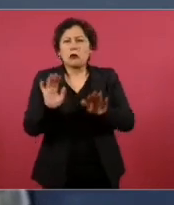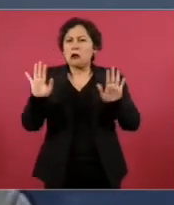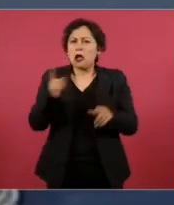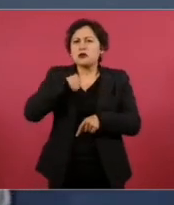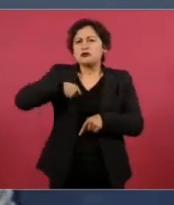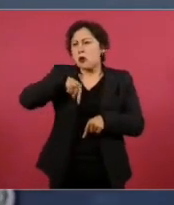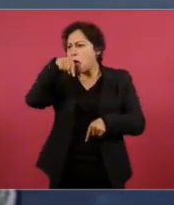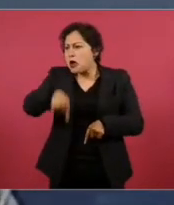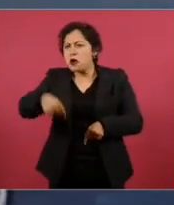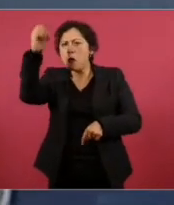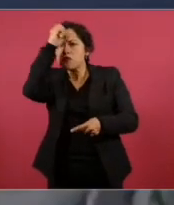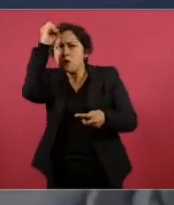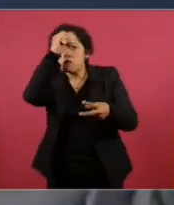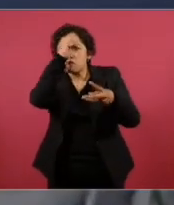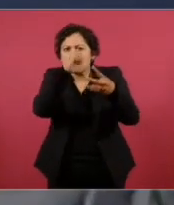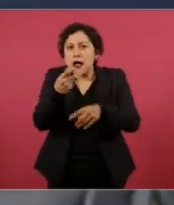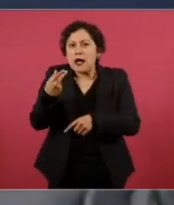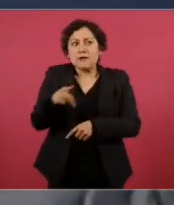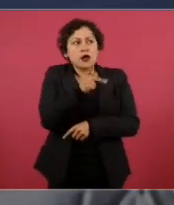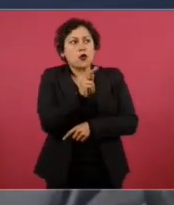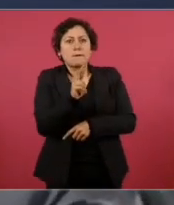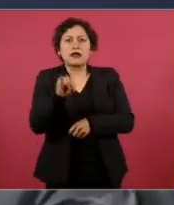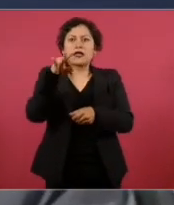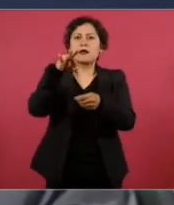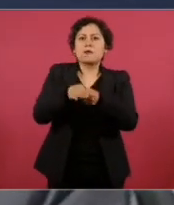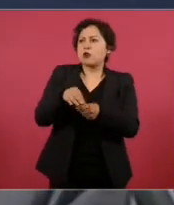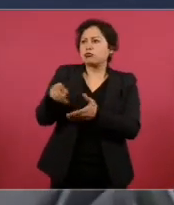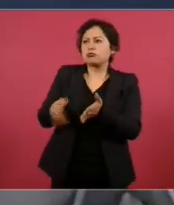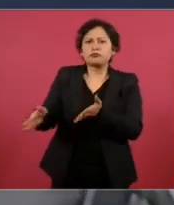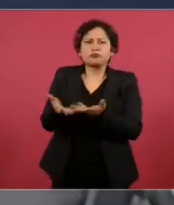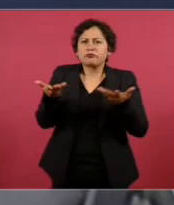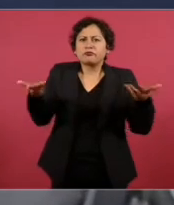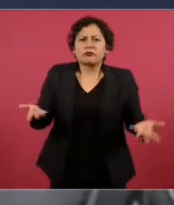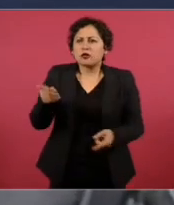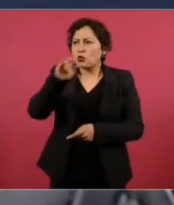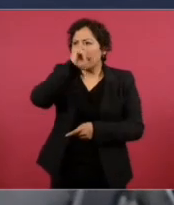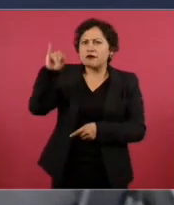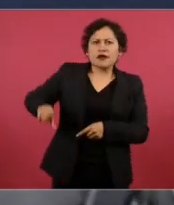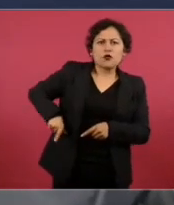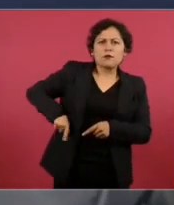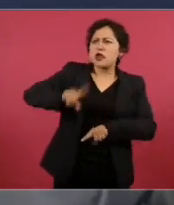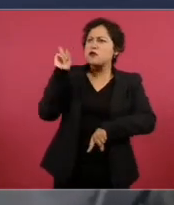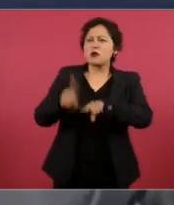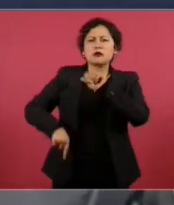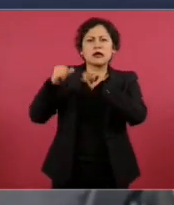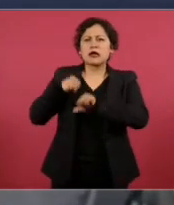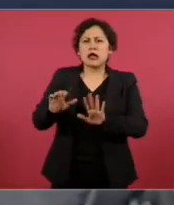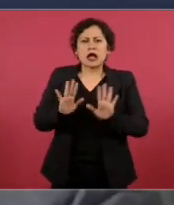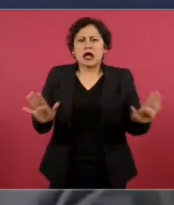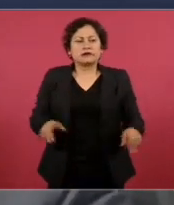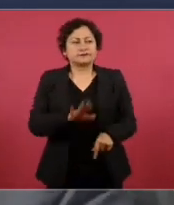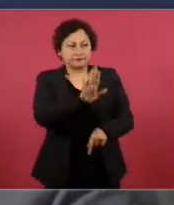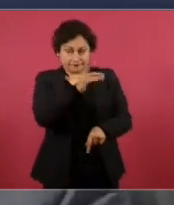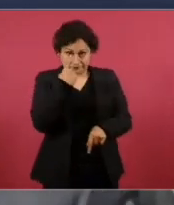las críticas, pero si el PRI vota por tu desafuero, dejas de ser jefe de gobierno de la ciudad, Andrés Manuel, sin darle muchas vueltas. No, sí,